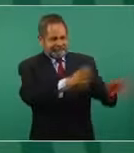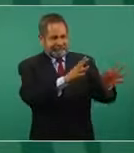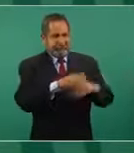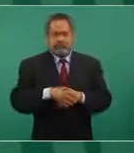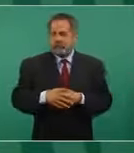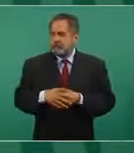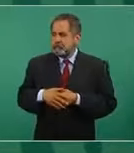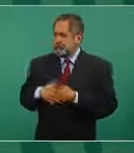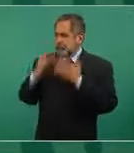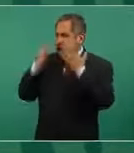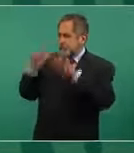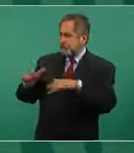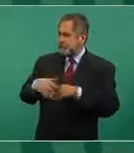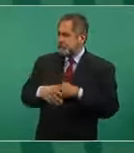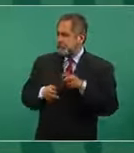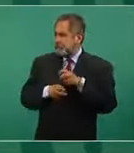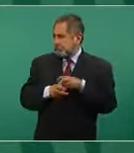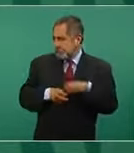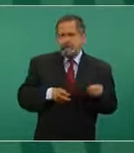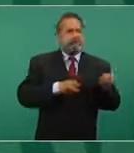de que eso era inmoral?